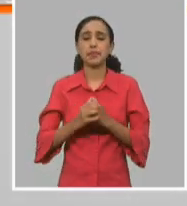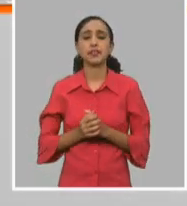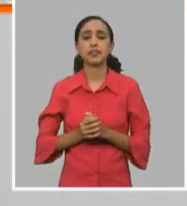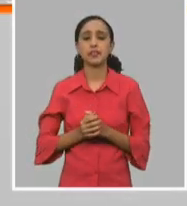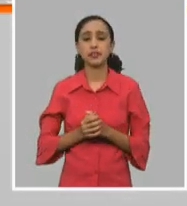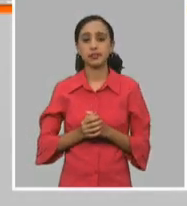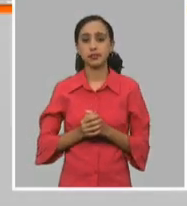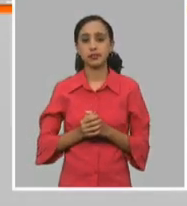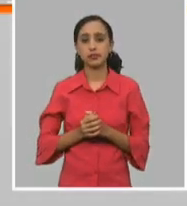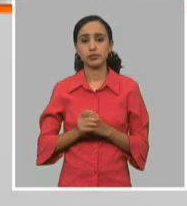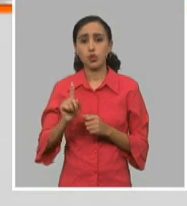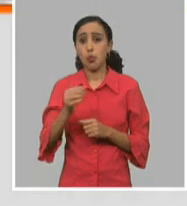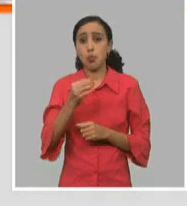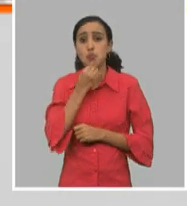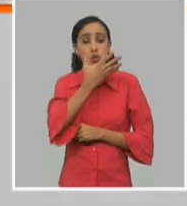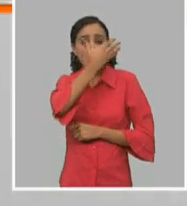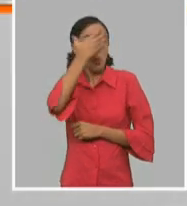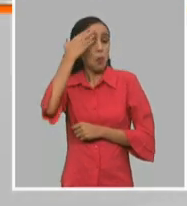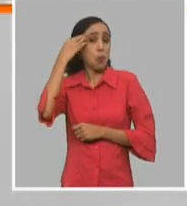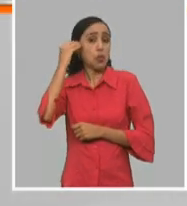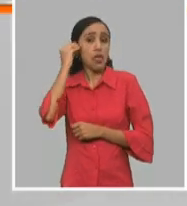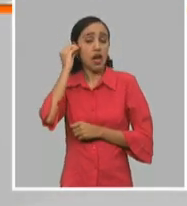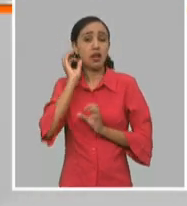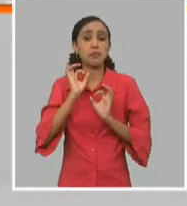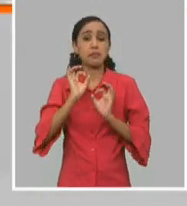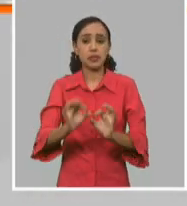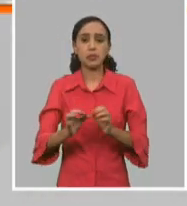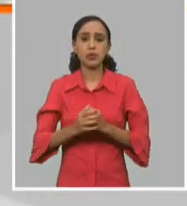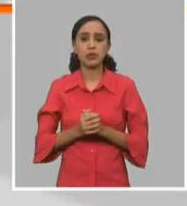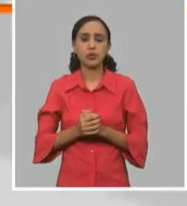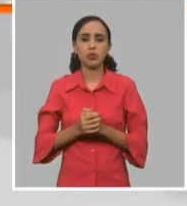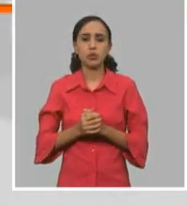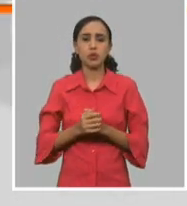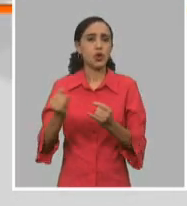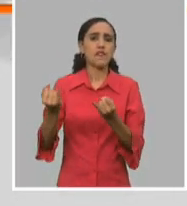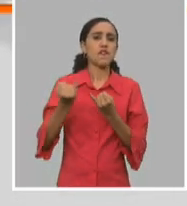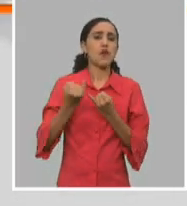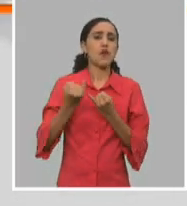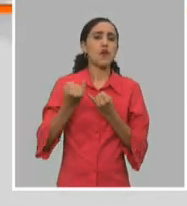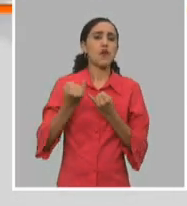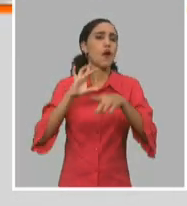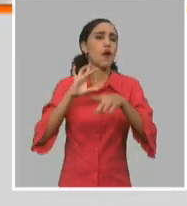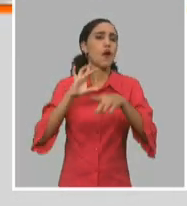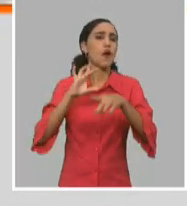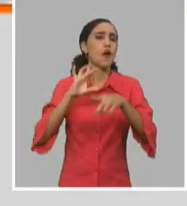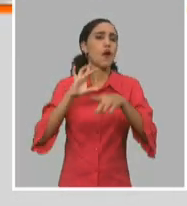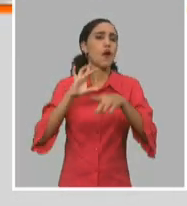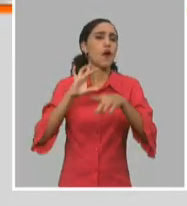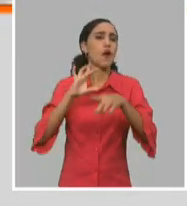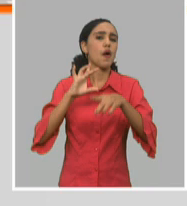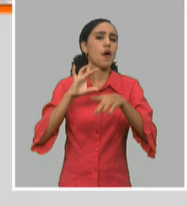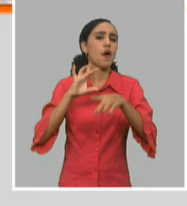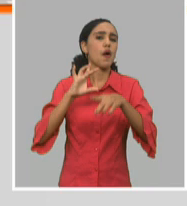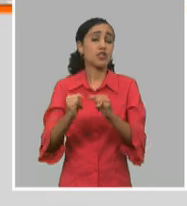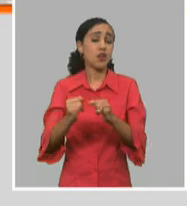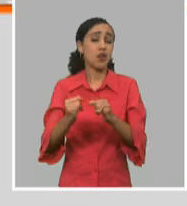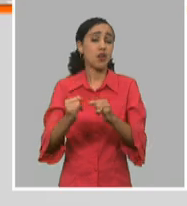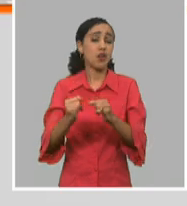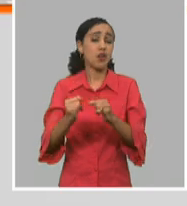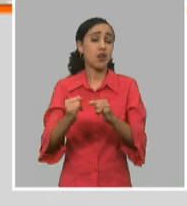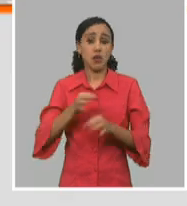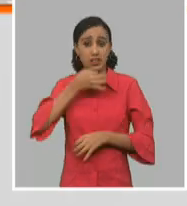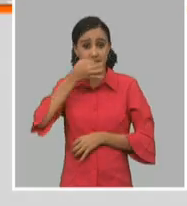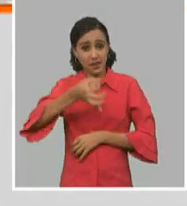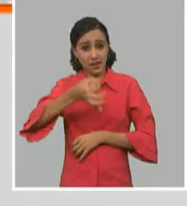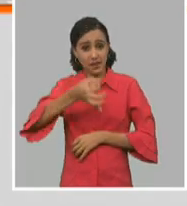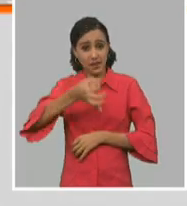olvidar que cuando ya se nos empieza a hablar de la pandemia y las noticias que estaban ya circundando,